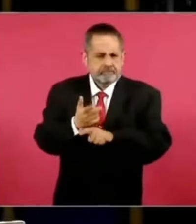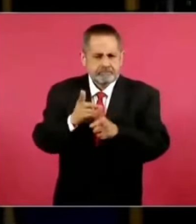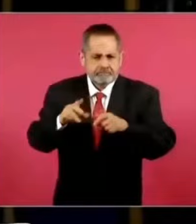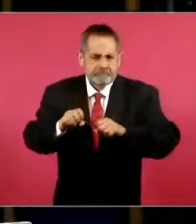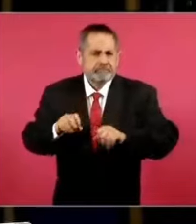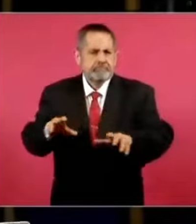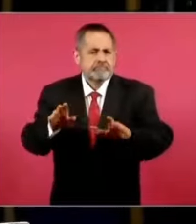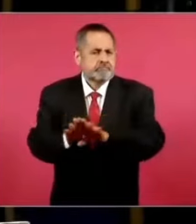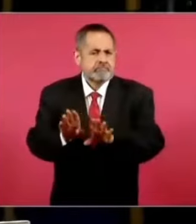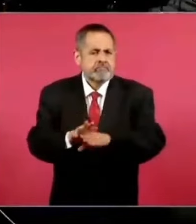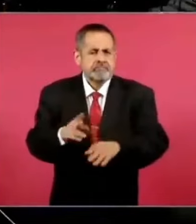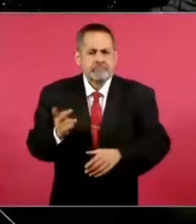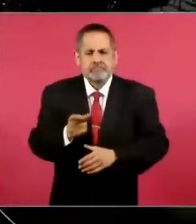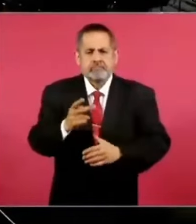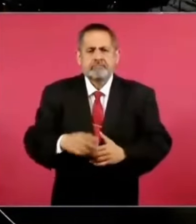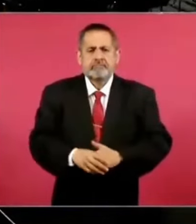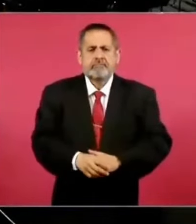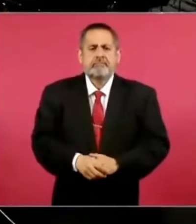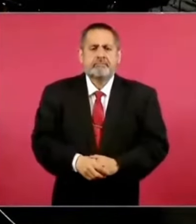y ciberseguridad?